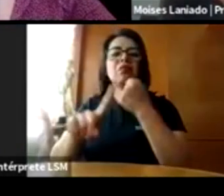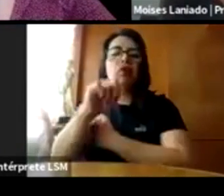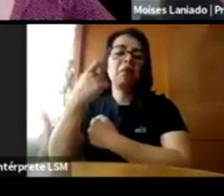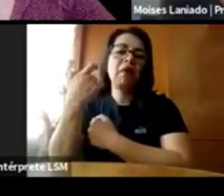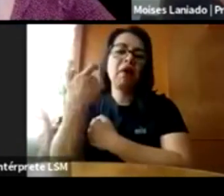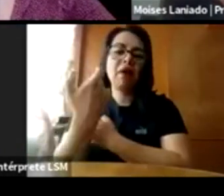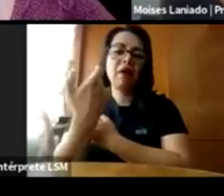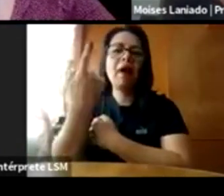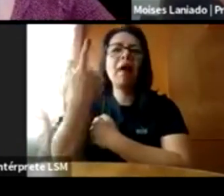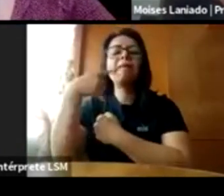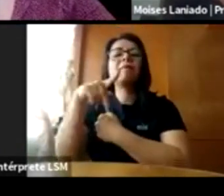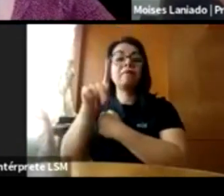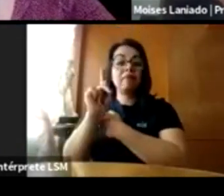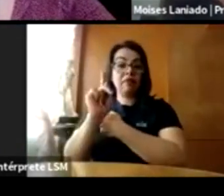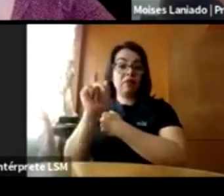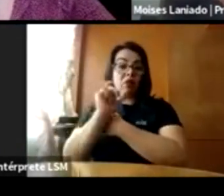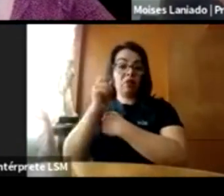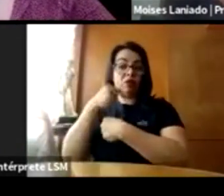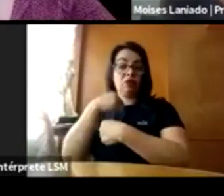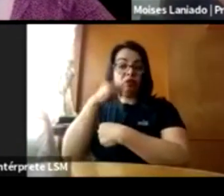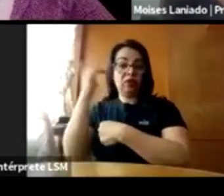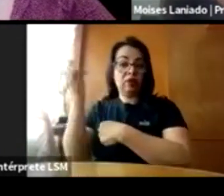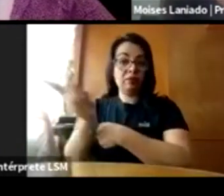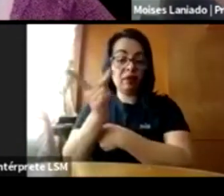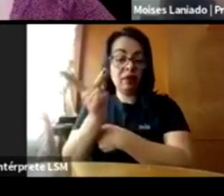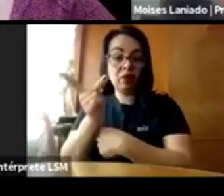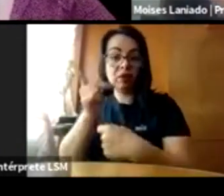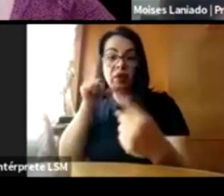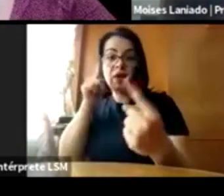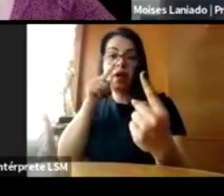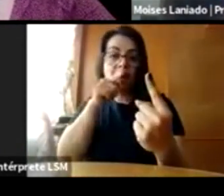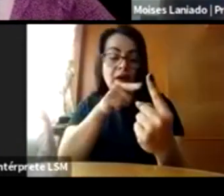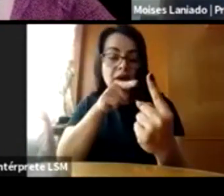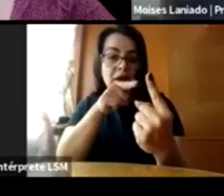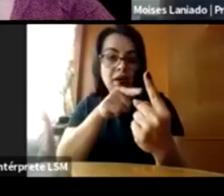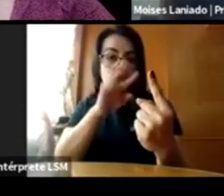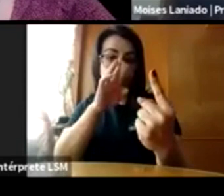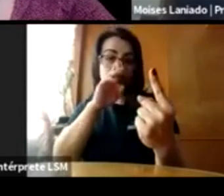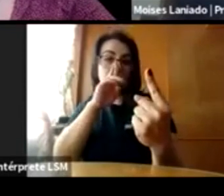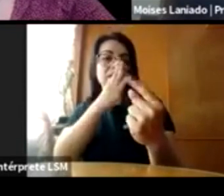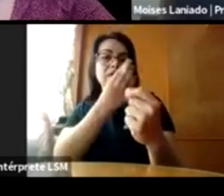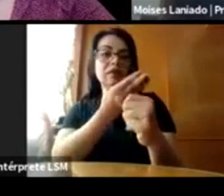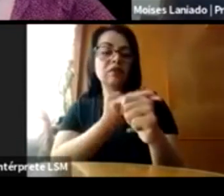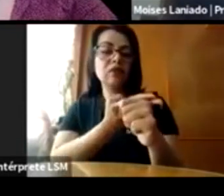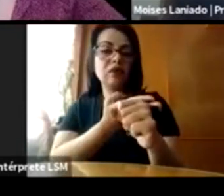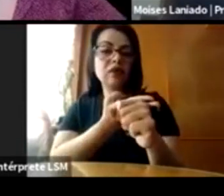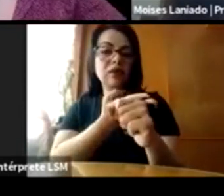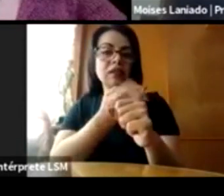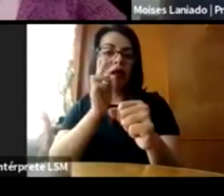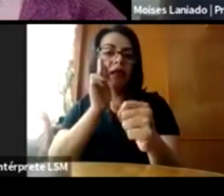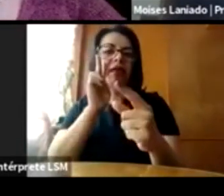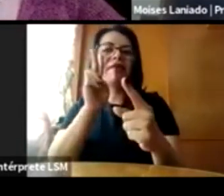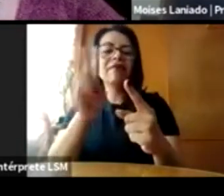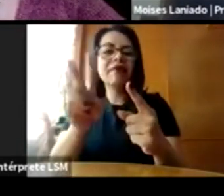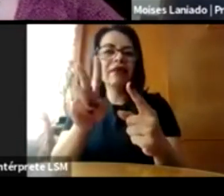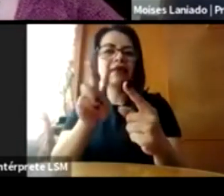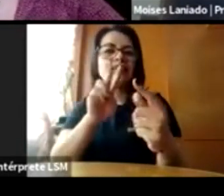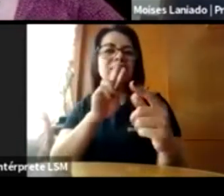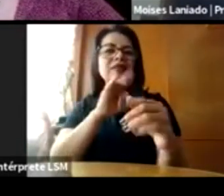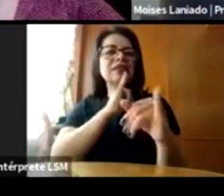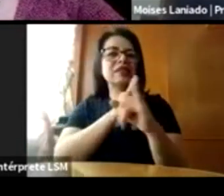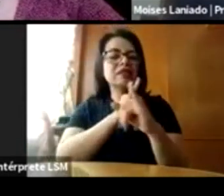cuando le preguntamos específicamente a él, que se encarga justamente de ver las redes debajo de lo visible,